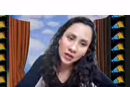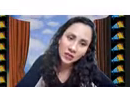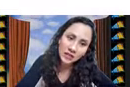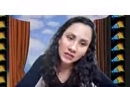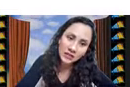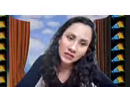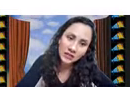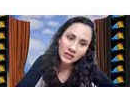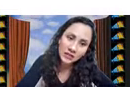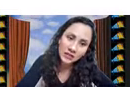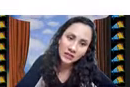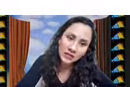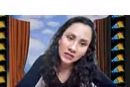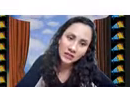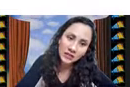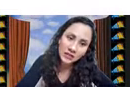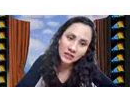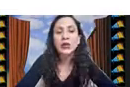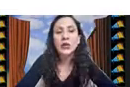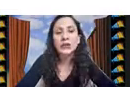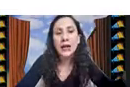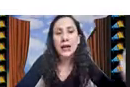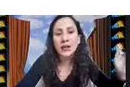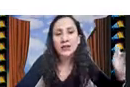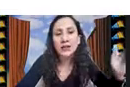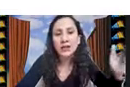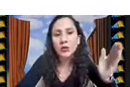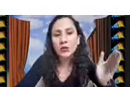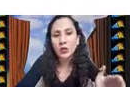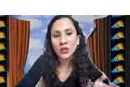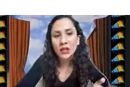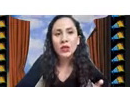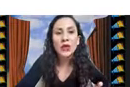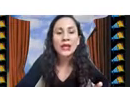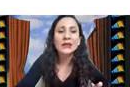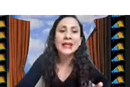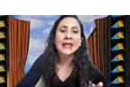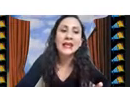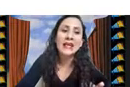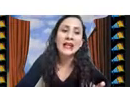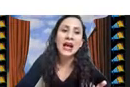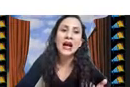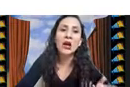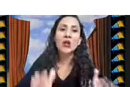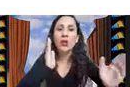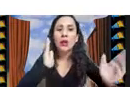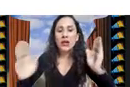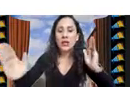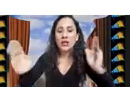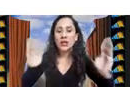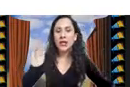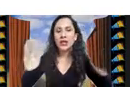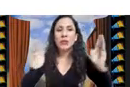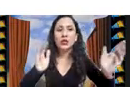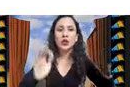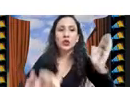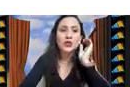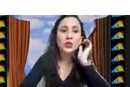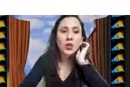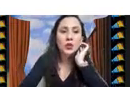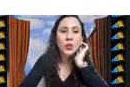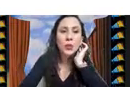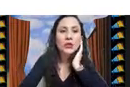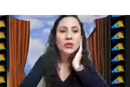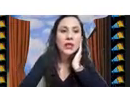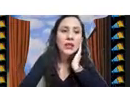conjunto acá hay otras 100 y así y lo que vamos cambiando es la capacidad de los contenedores y el rango en el que generamos